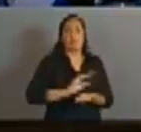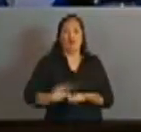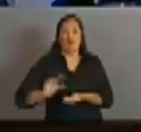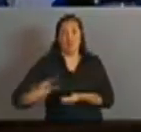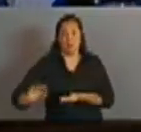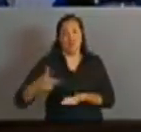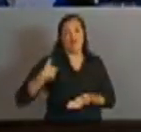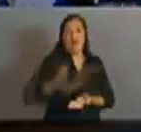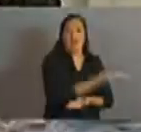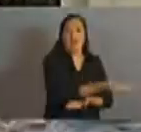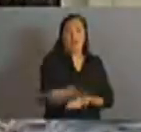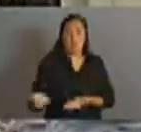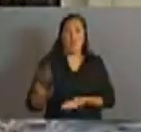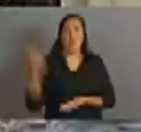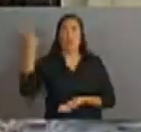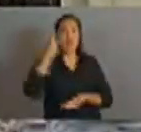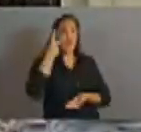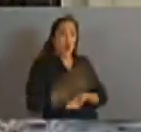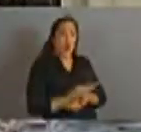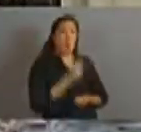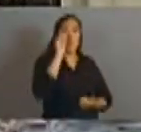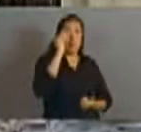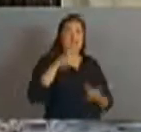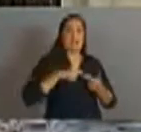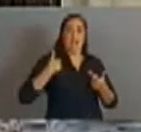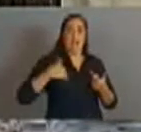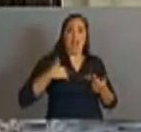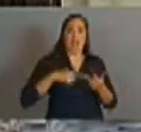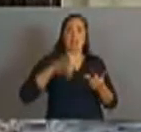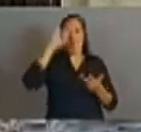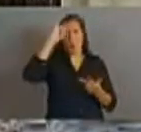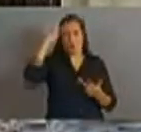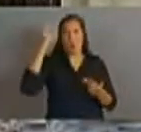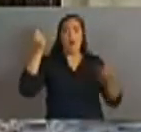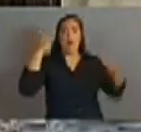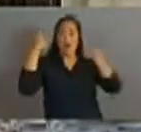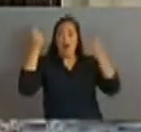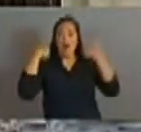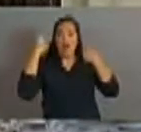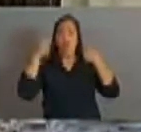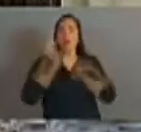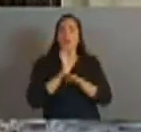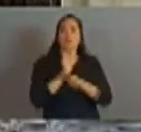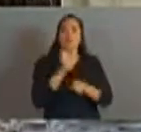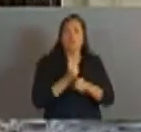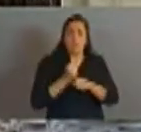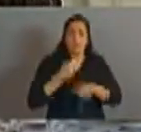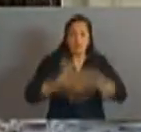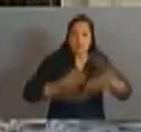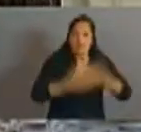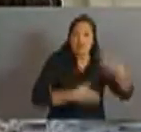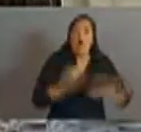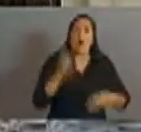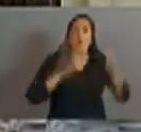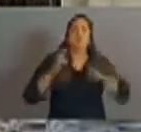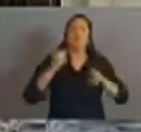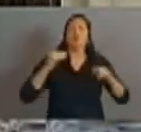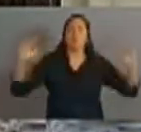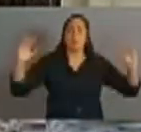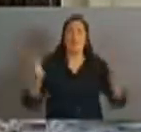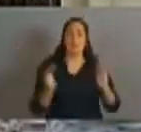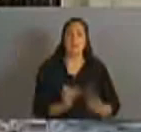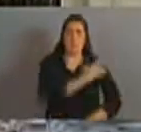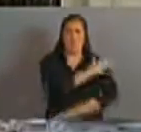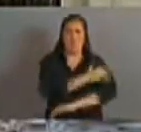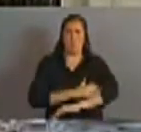reconoce que Argentina, Brasil, Chile, Paraguay y Uruguay continuaron liderando la reducción de la pobreza en la región mientras